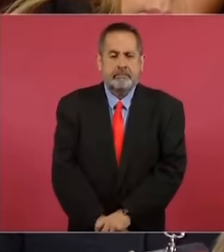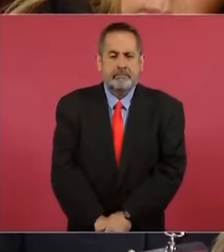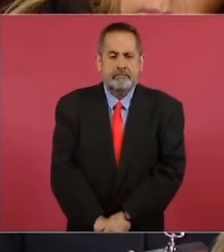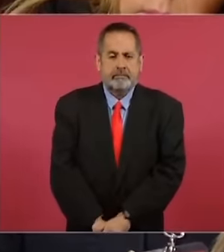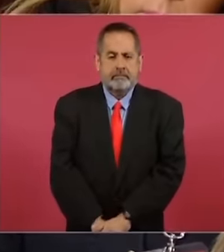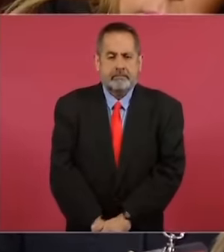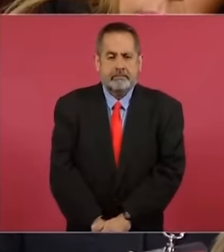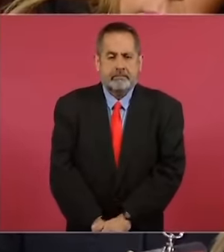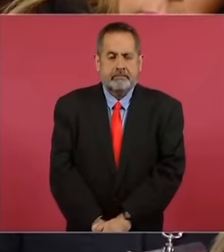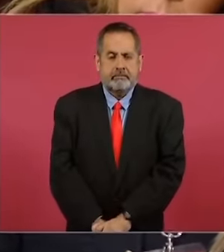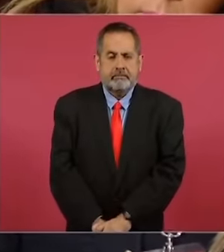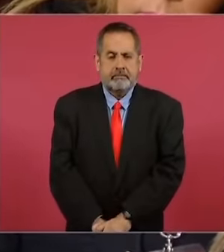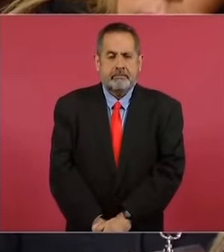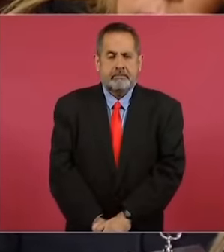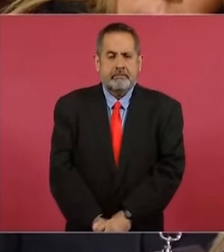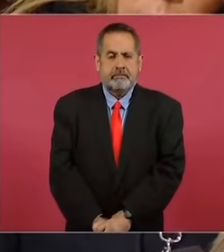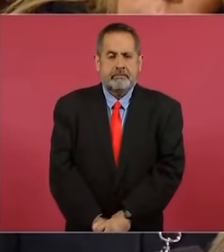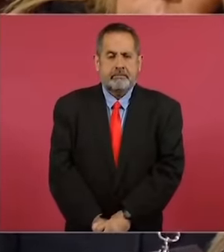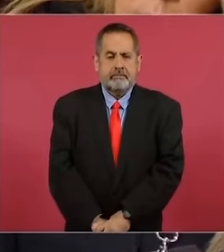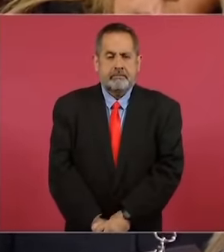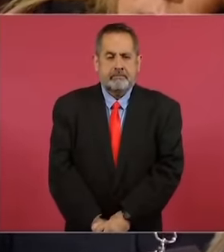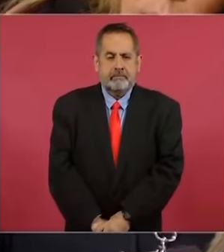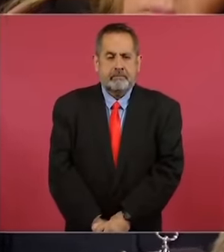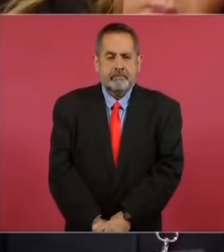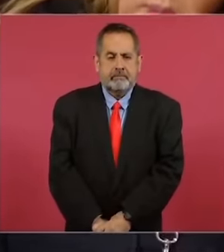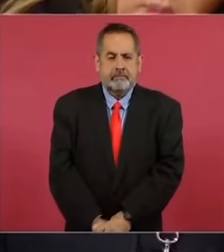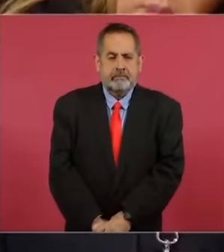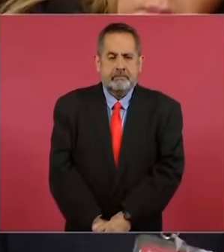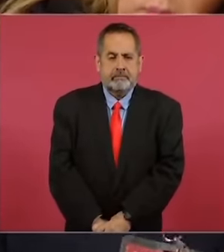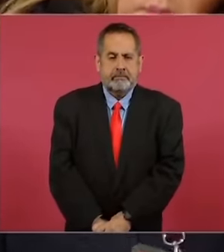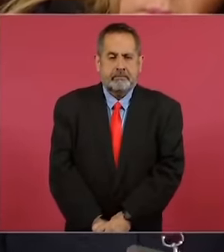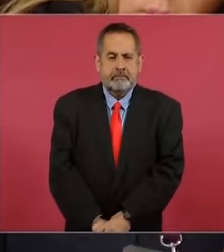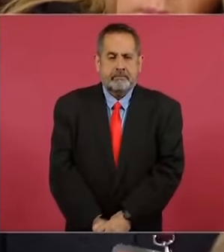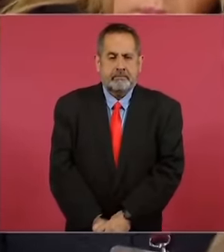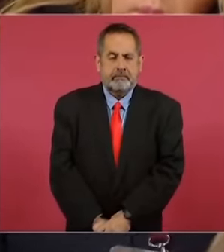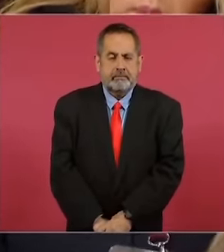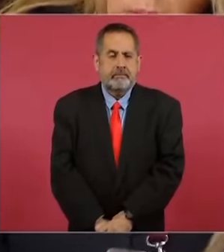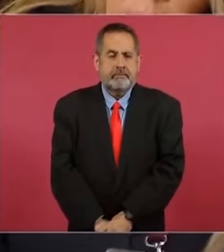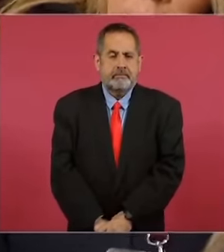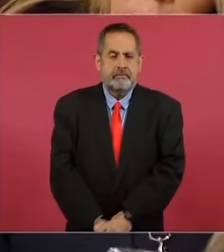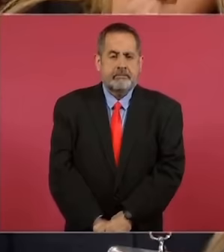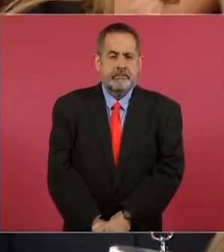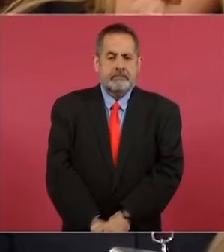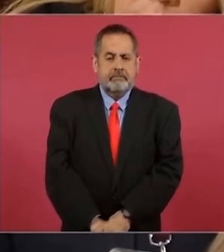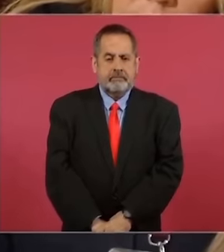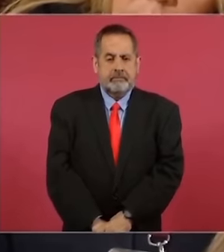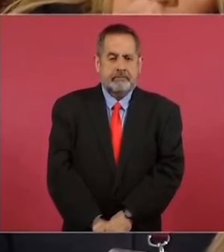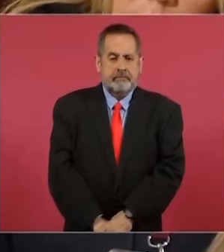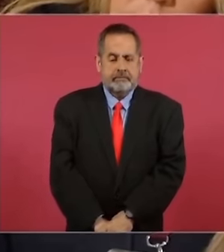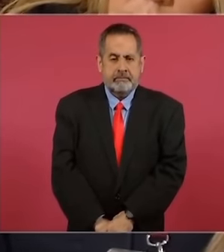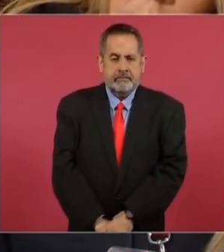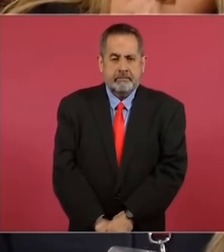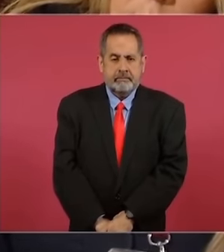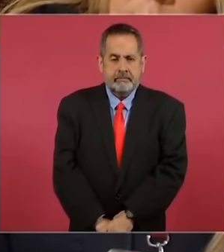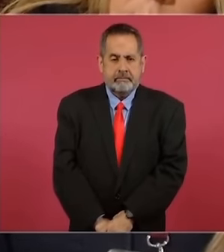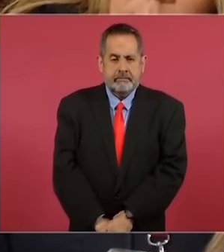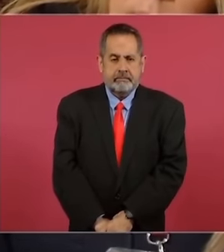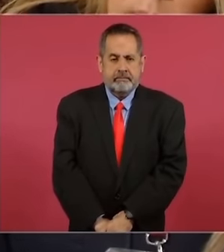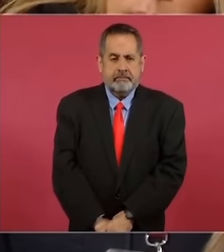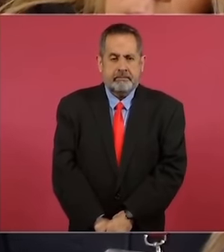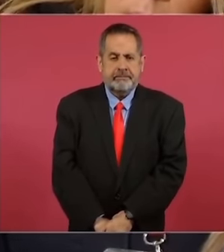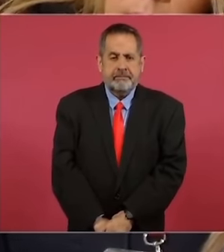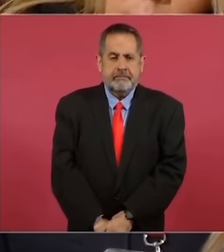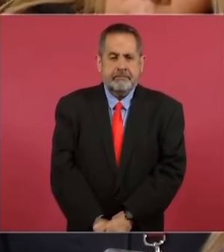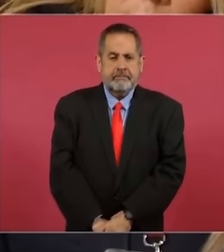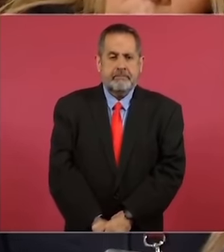me atrevía a levantar, al citar la voz, si está trabajando la Fiscalía General de la República con el tema, con la Comisión Nacional, porque de verdad, si usted le pregunta a una familia